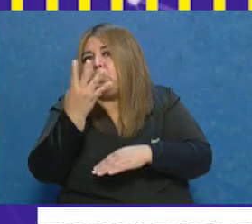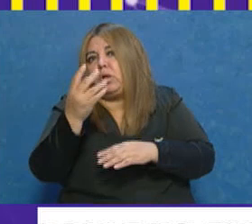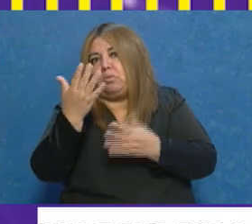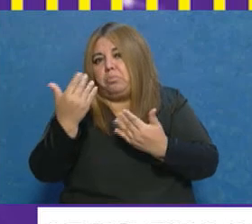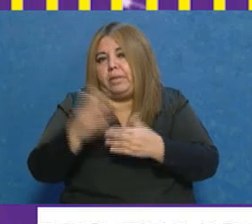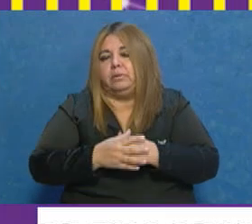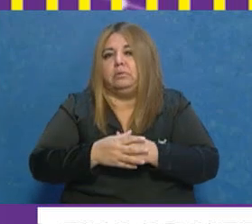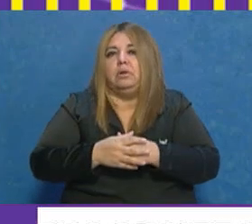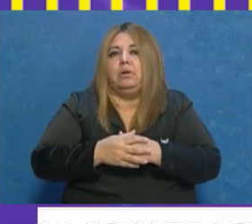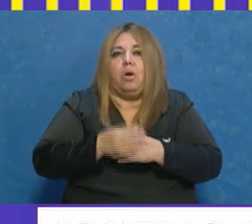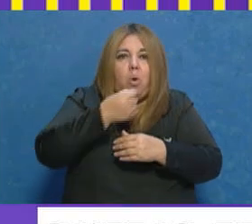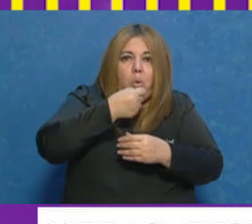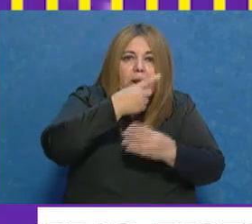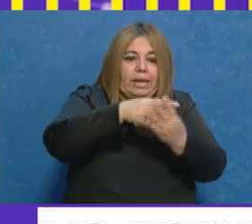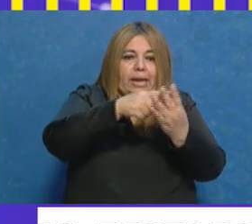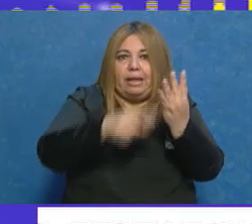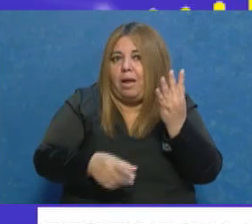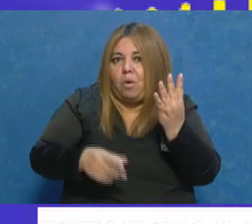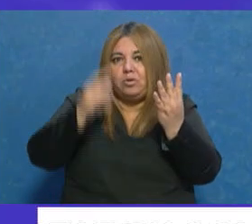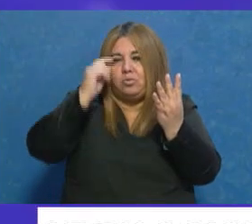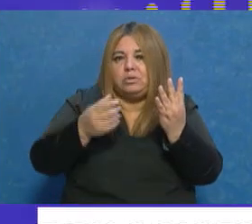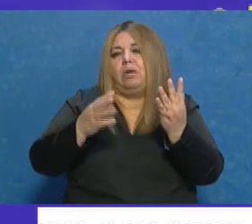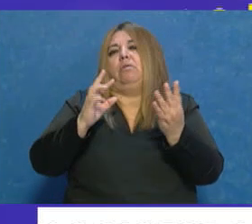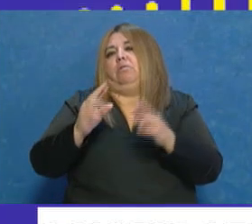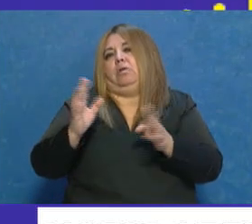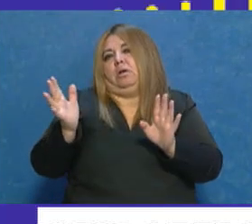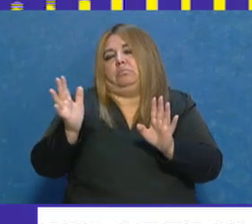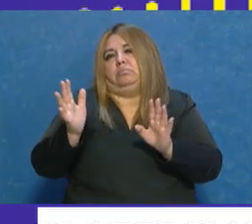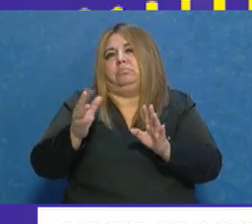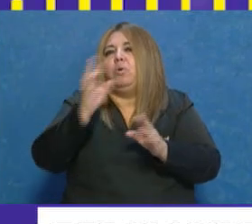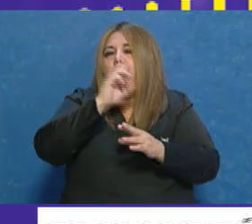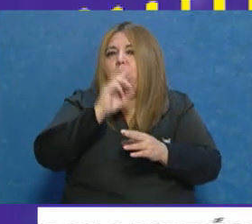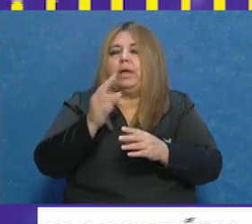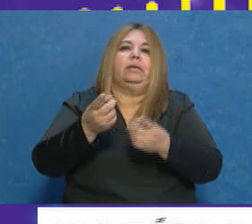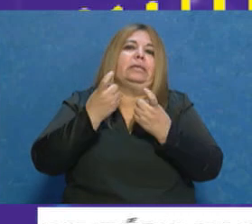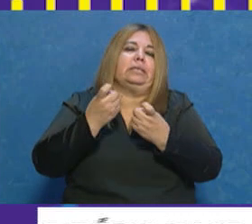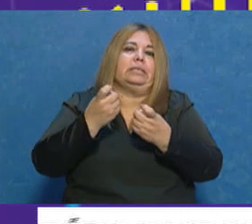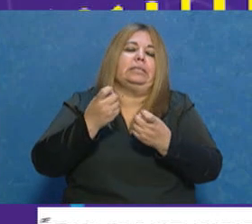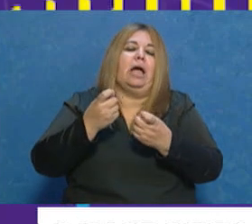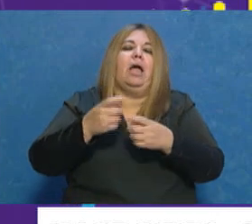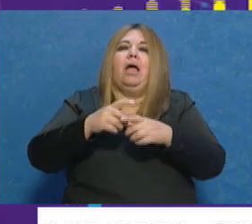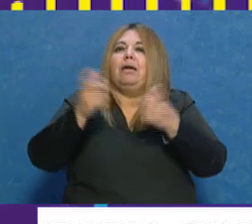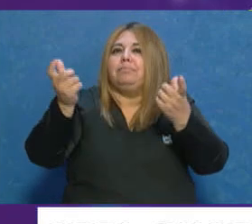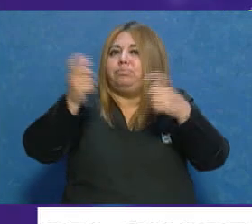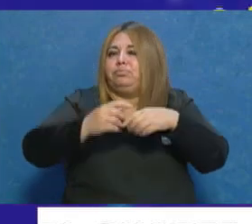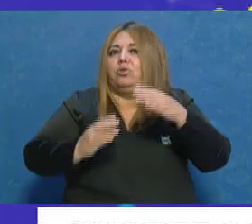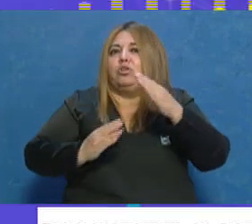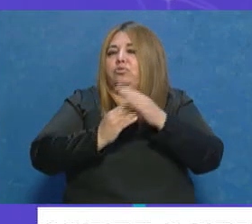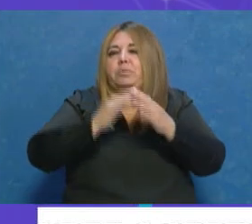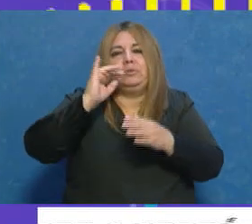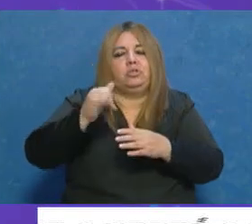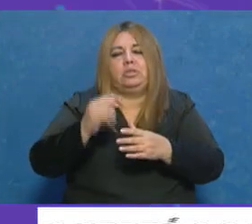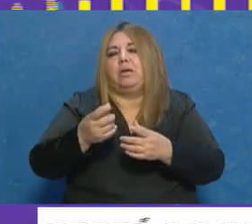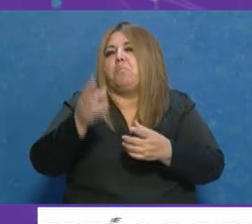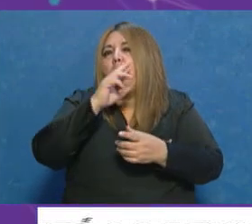de que sea cualquiera de estas juristas, que sea una mujer, porque la Corte de Mendoza clama una mujer. Son decisiones muy difíciles de tomar,